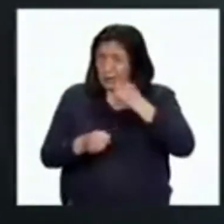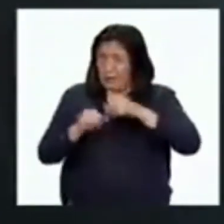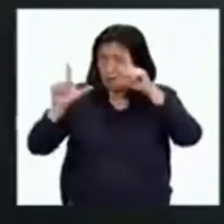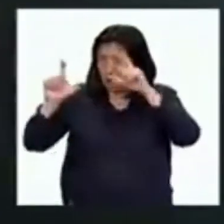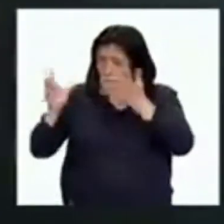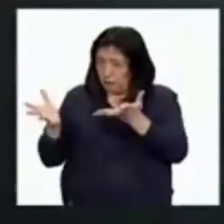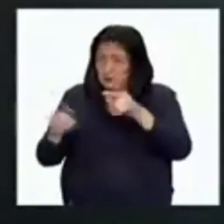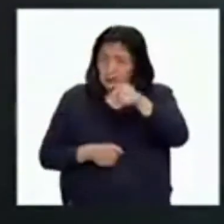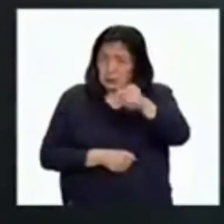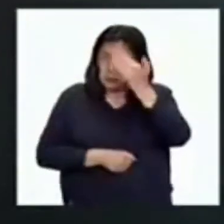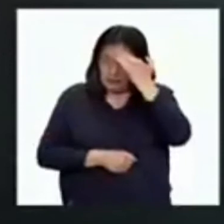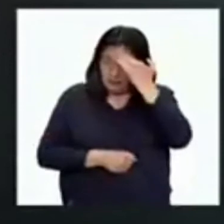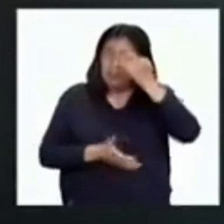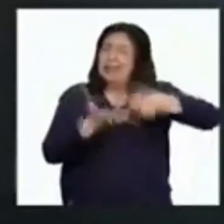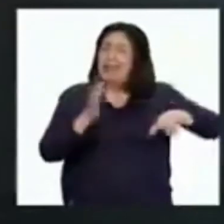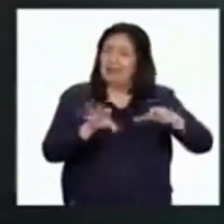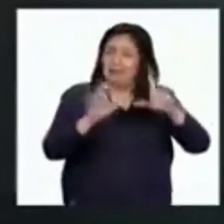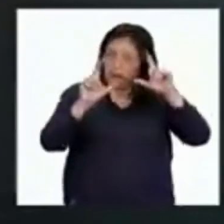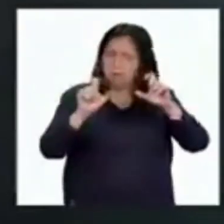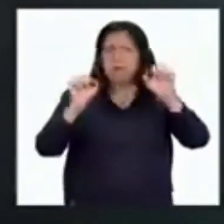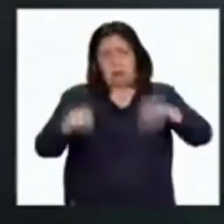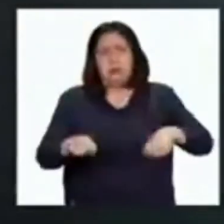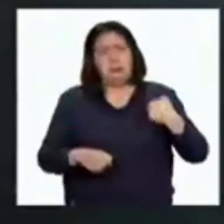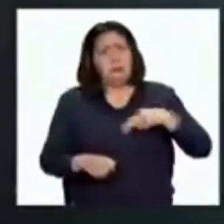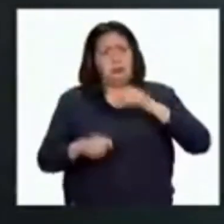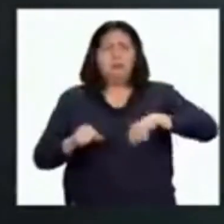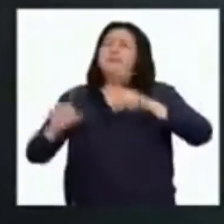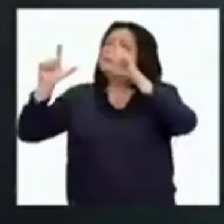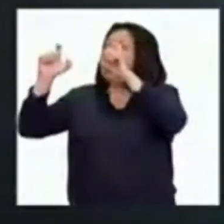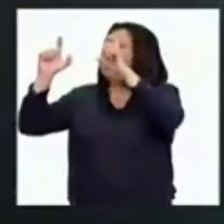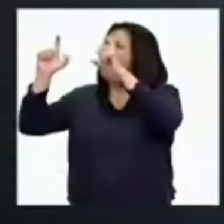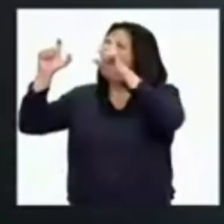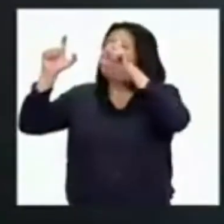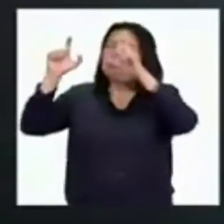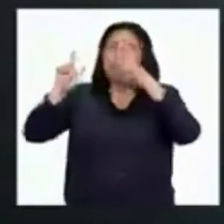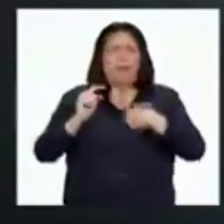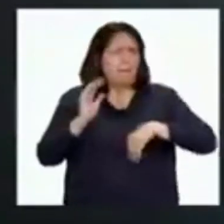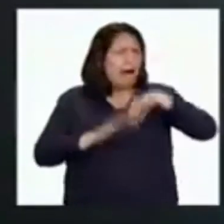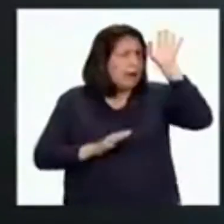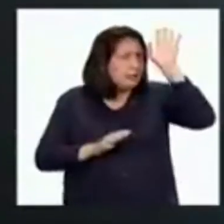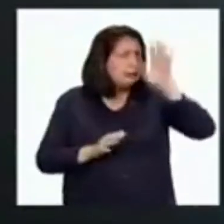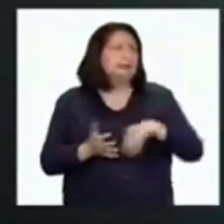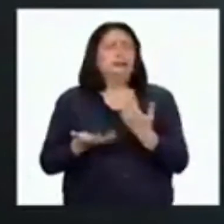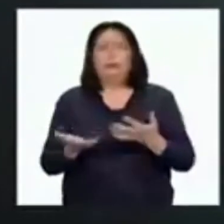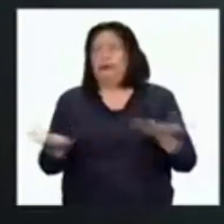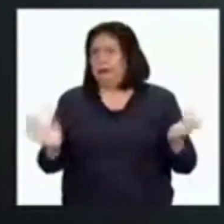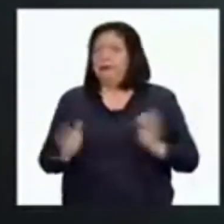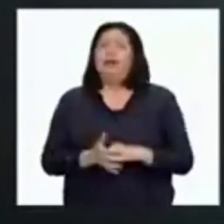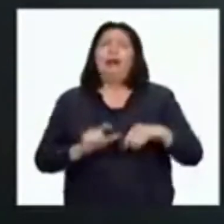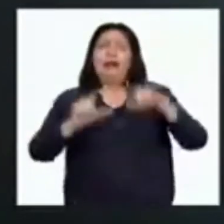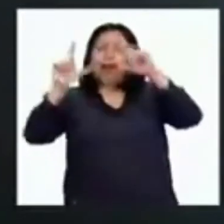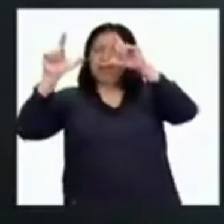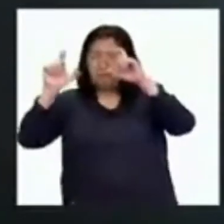¿Saben lo que hace un fotógrafo? Bueno, sí, tomamos fotos. Pero es mucho más que eso. La